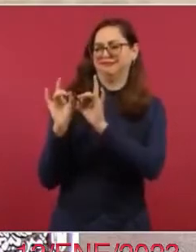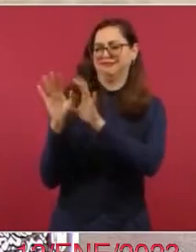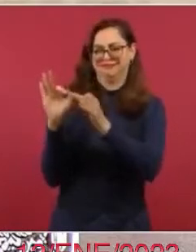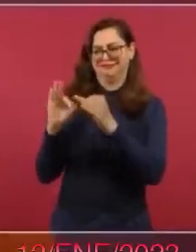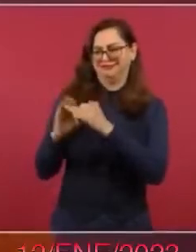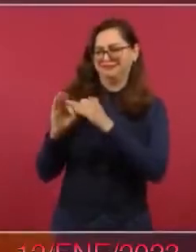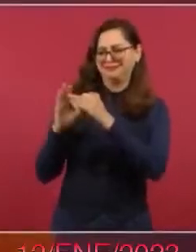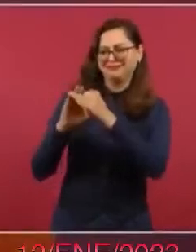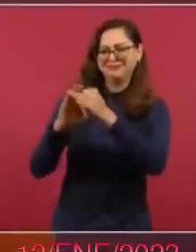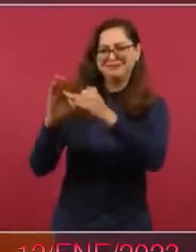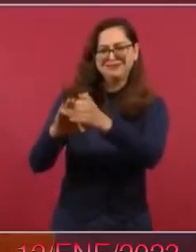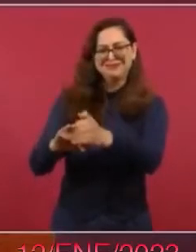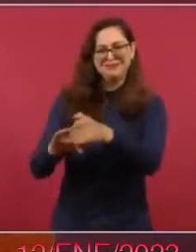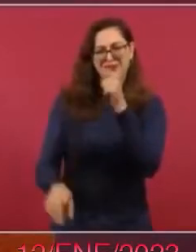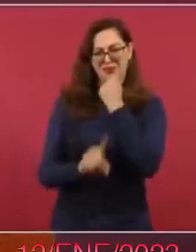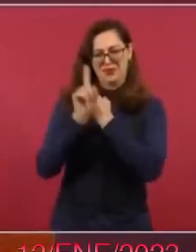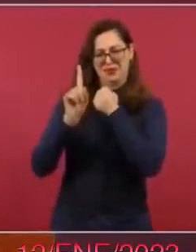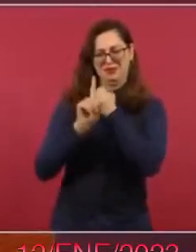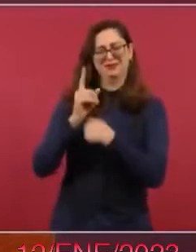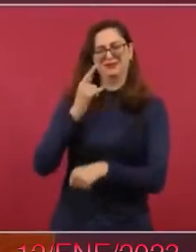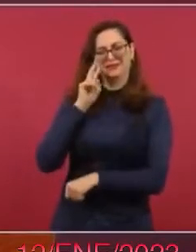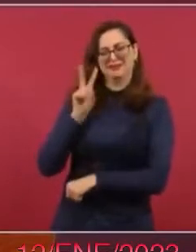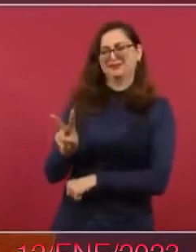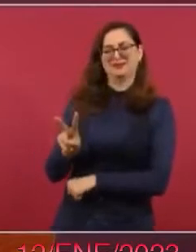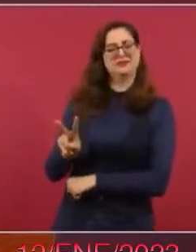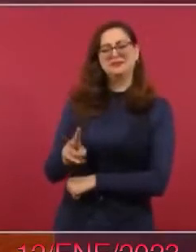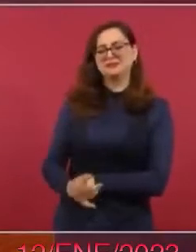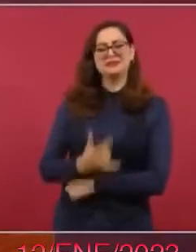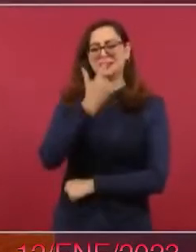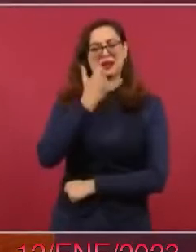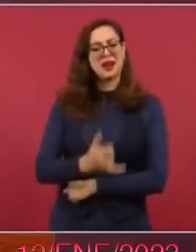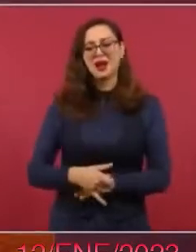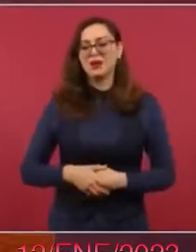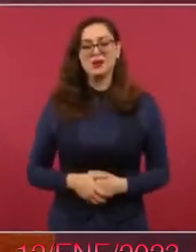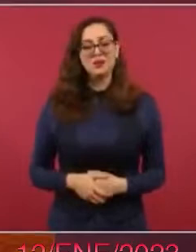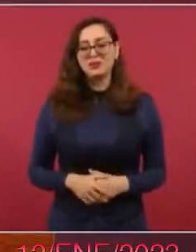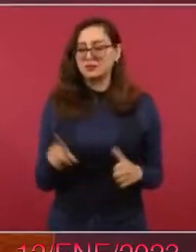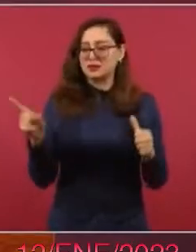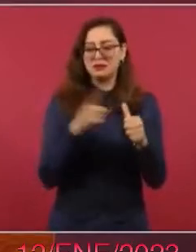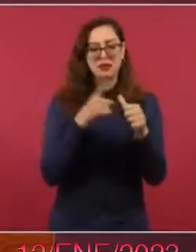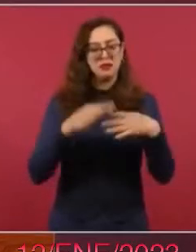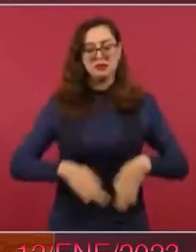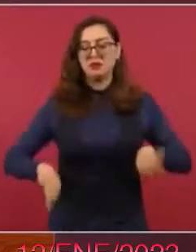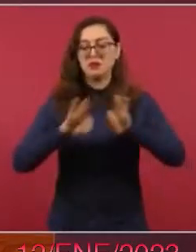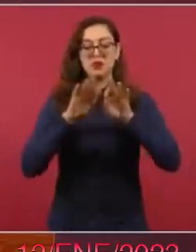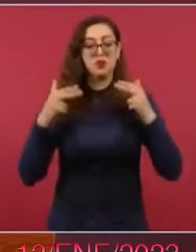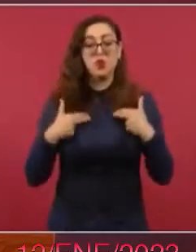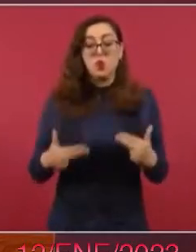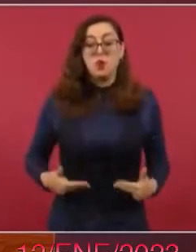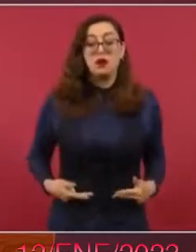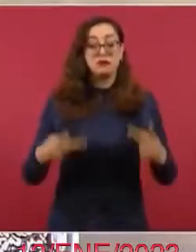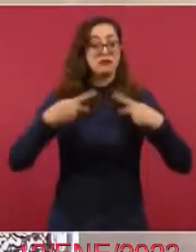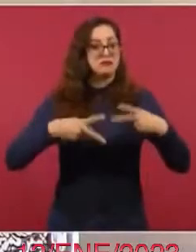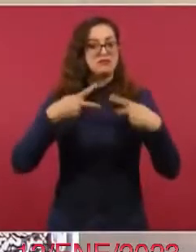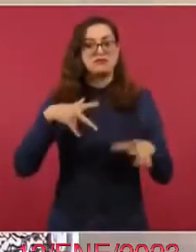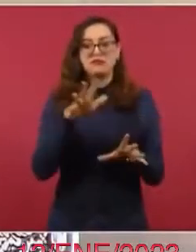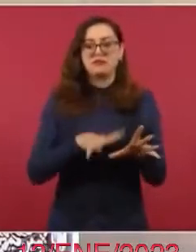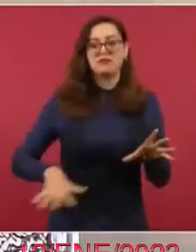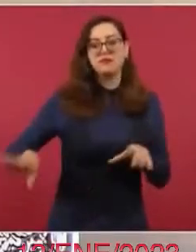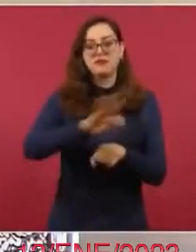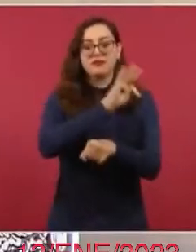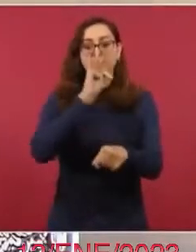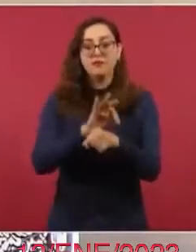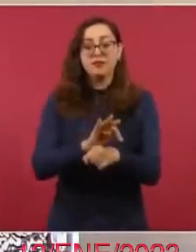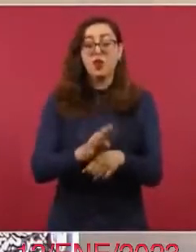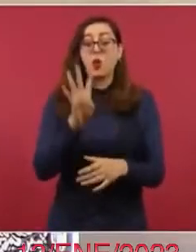Atípicos que están ocurriendo en el metro. Y nosotros, lo que más nos importa siempre es la ciudadanía. Son más de cuatro